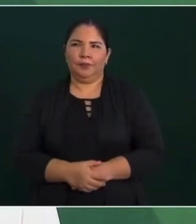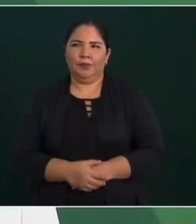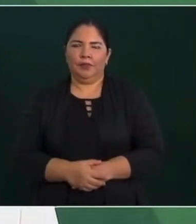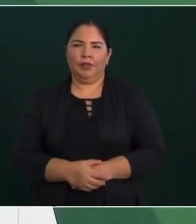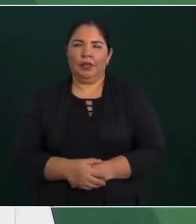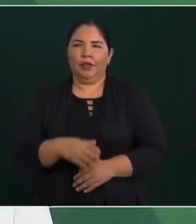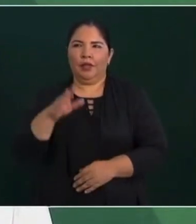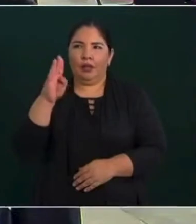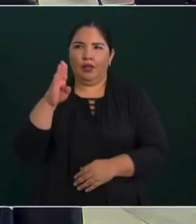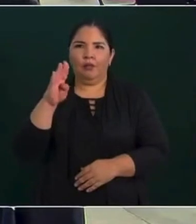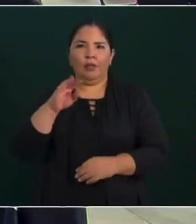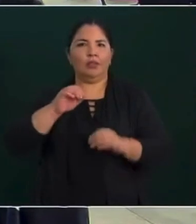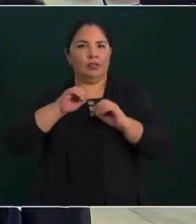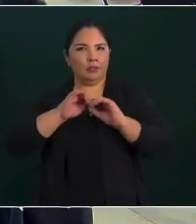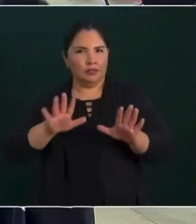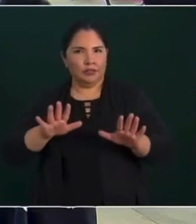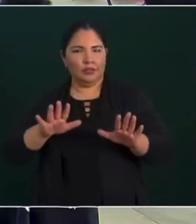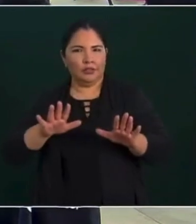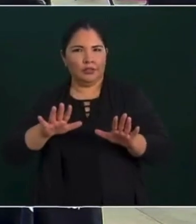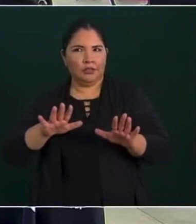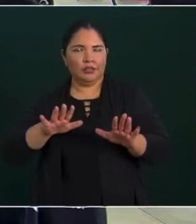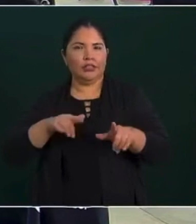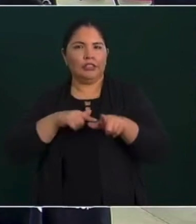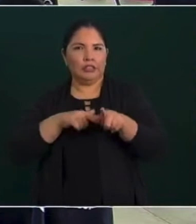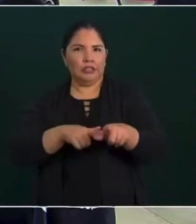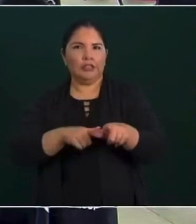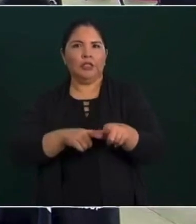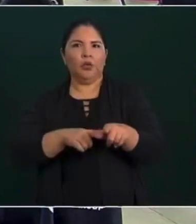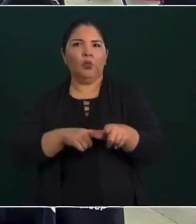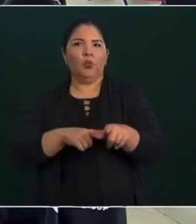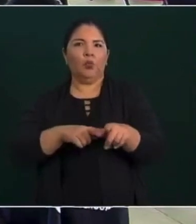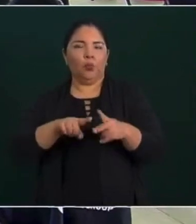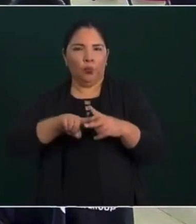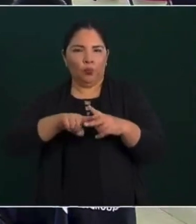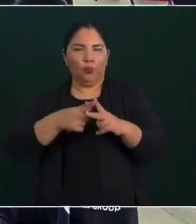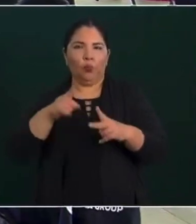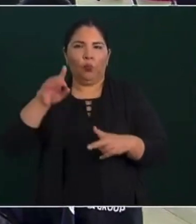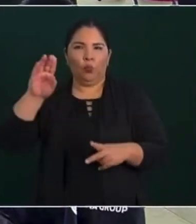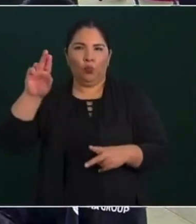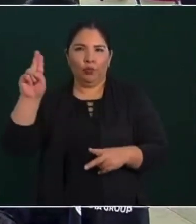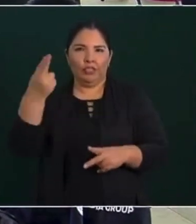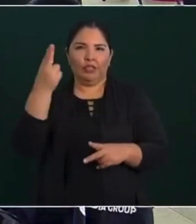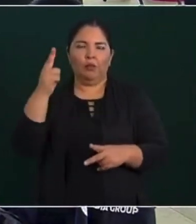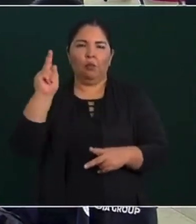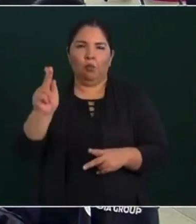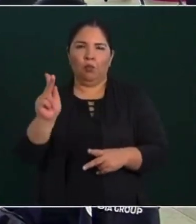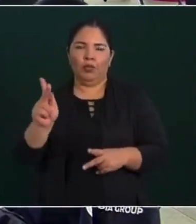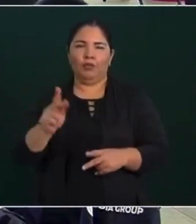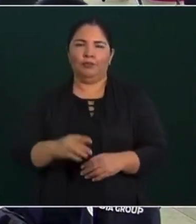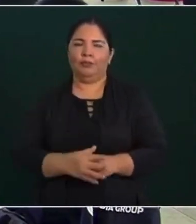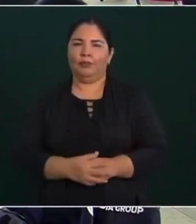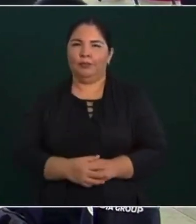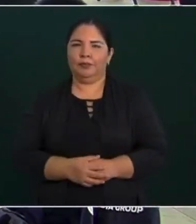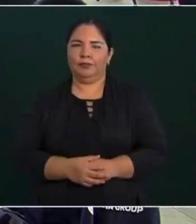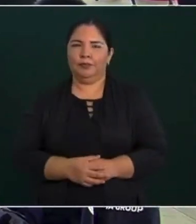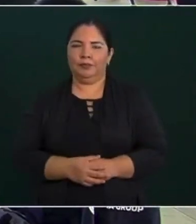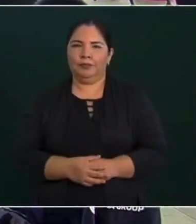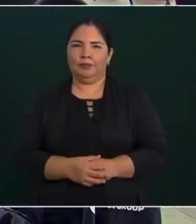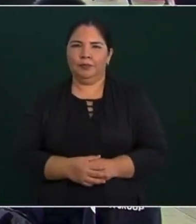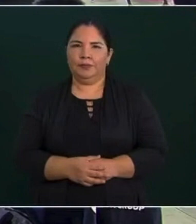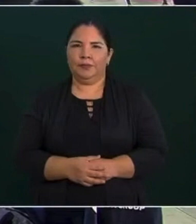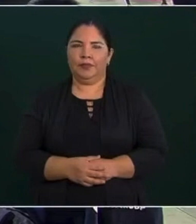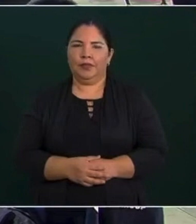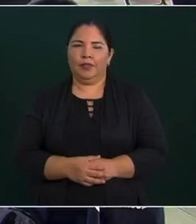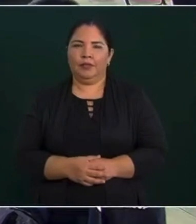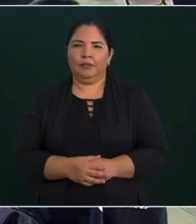en Badiraguato ya está funcionando una universidad pública del